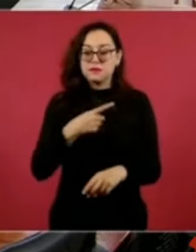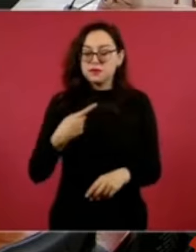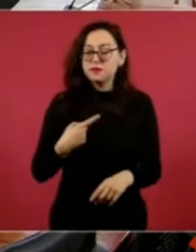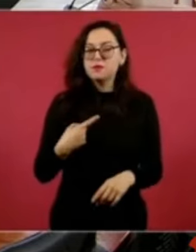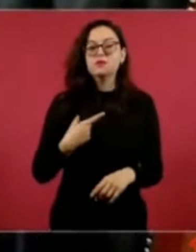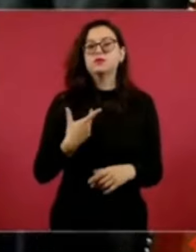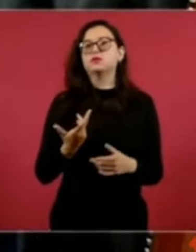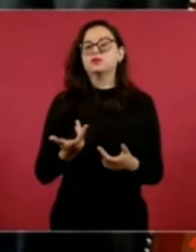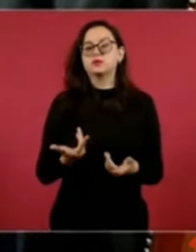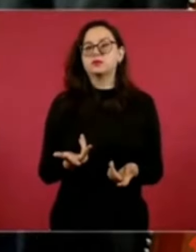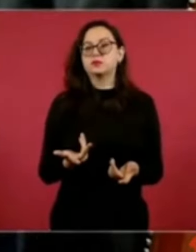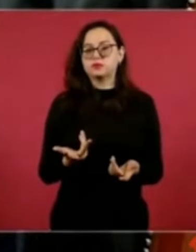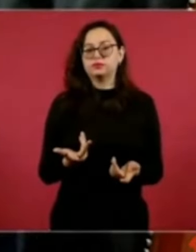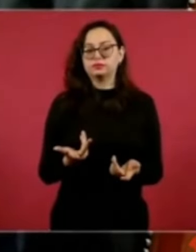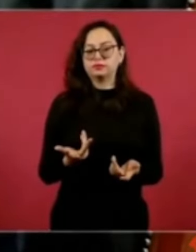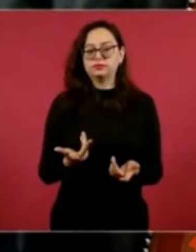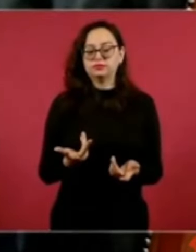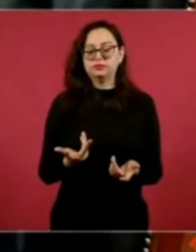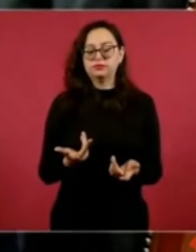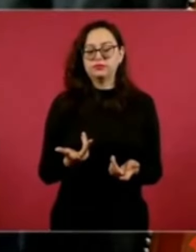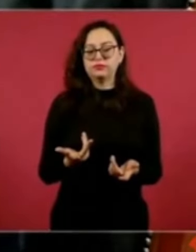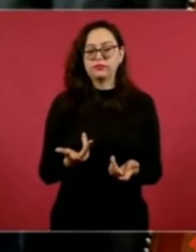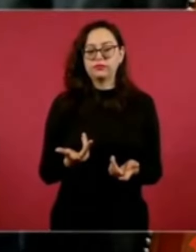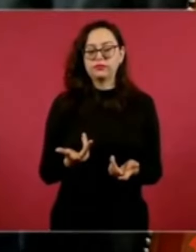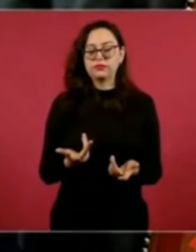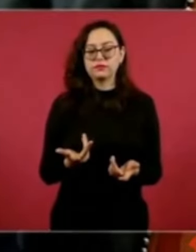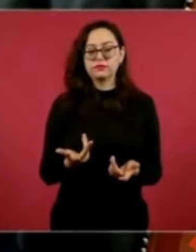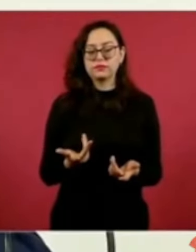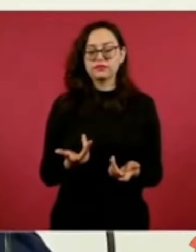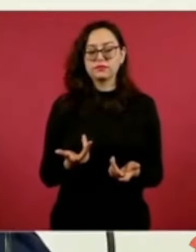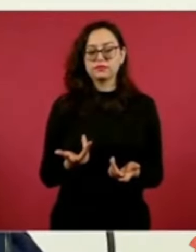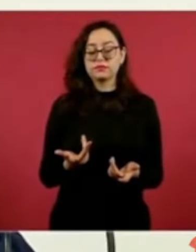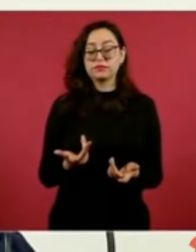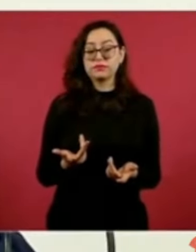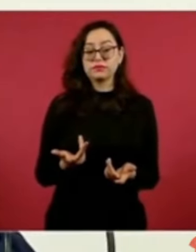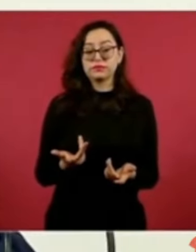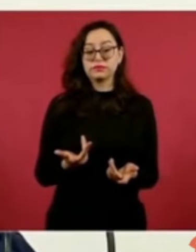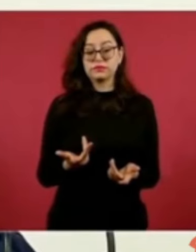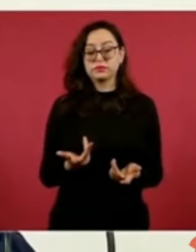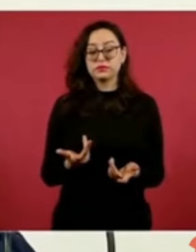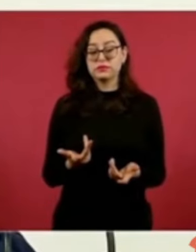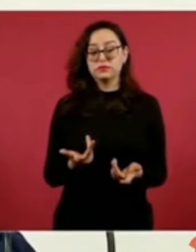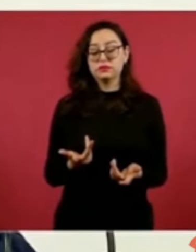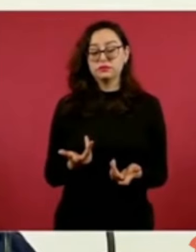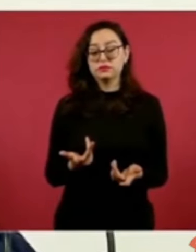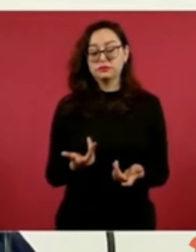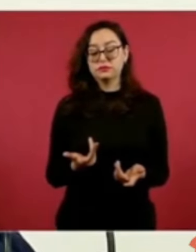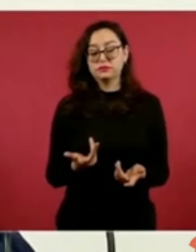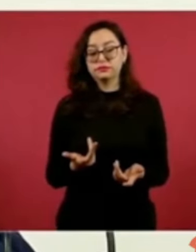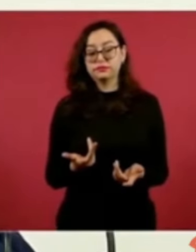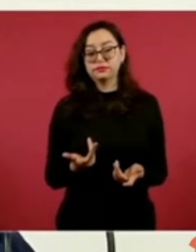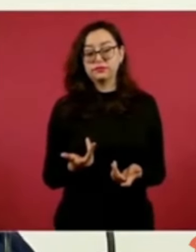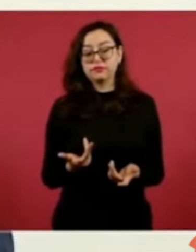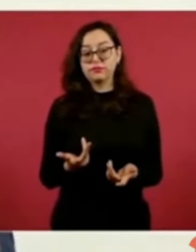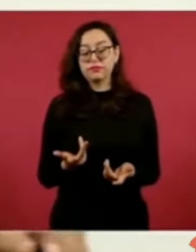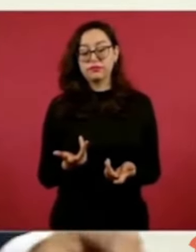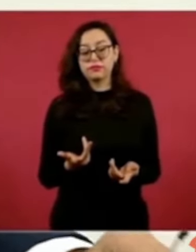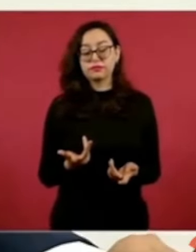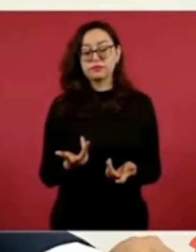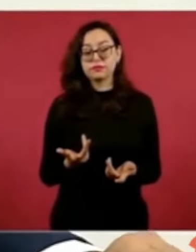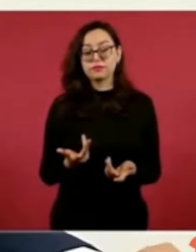acepten, ¿no?, de que nosotros no vamos